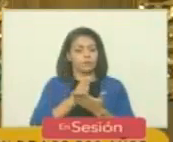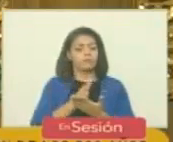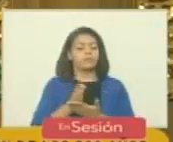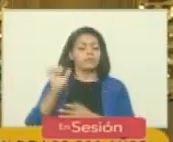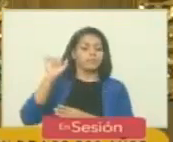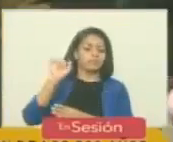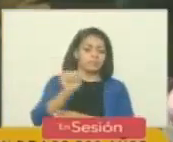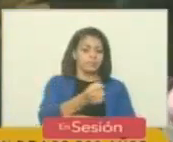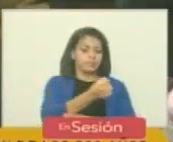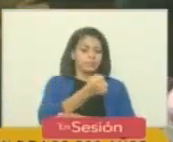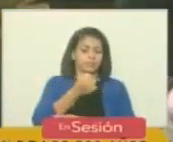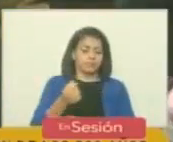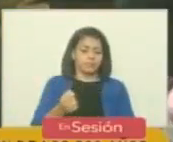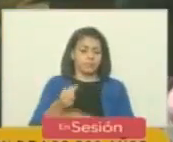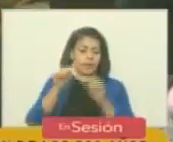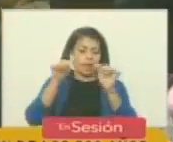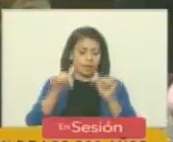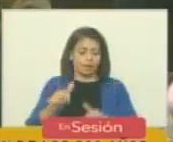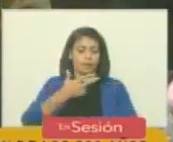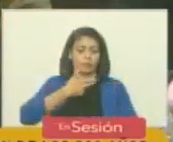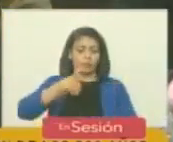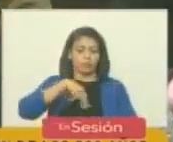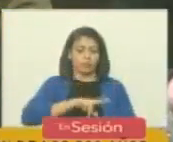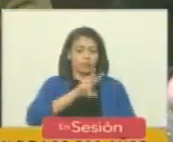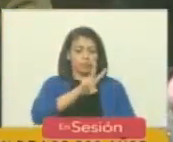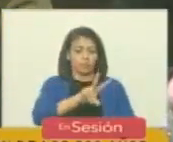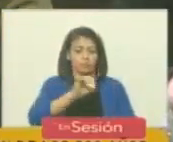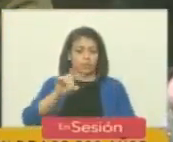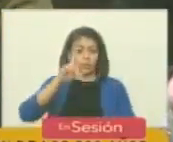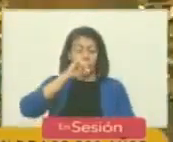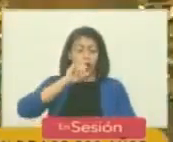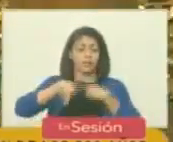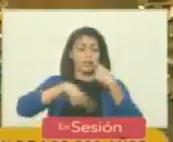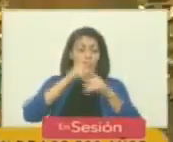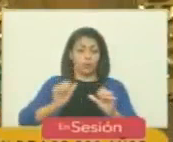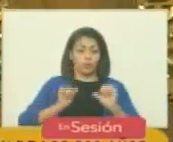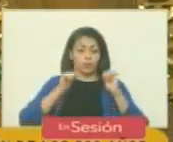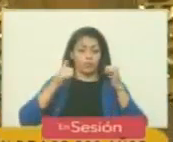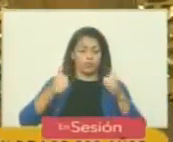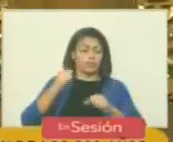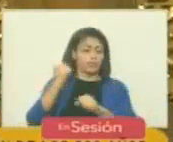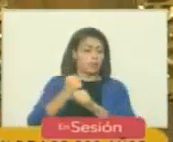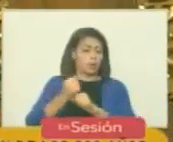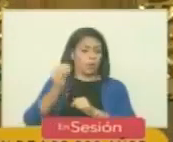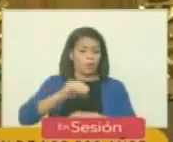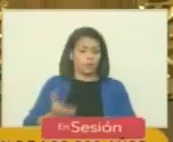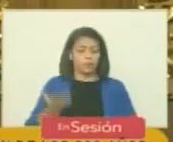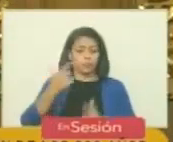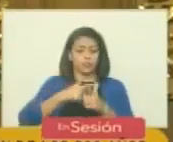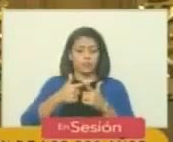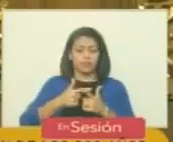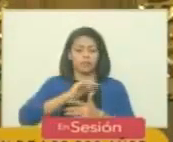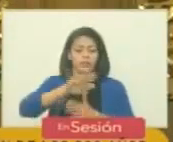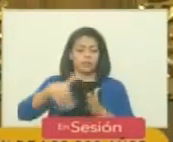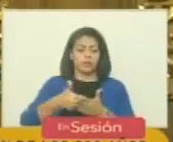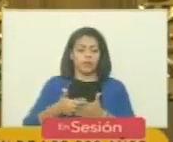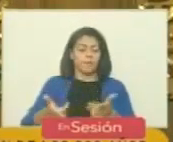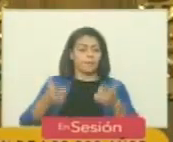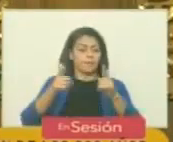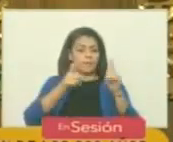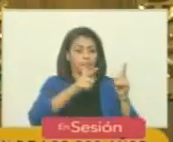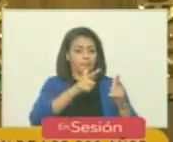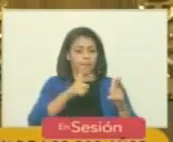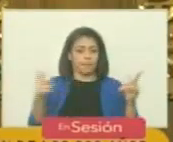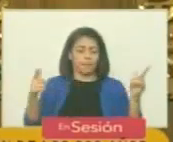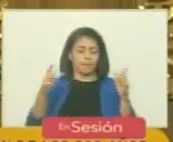derrotada y aquí estamos 200 años después del inicio de la tarea más importante de todas la que permitirá